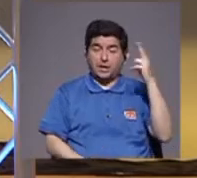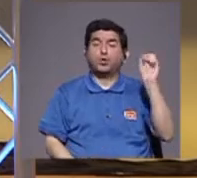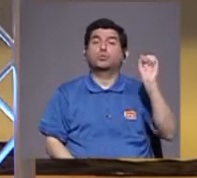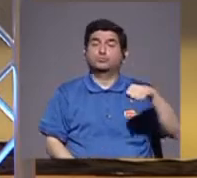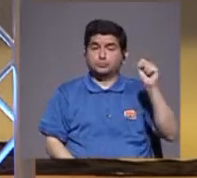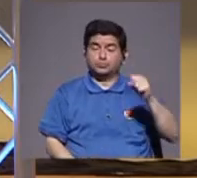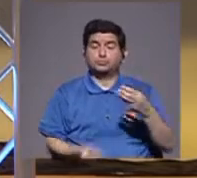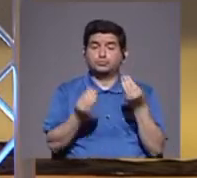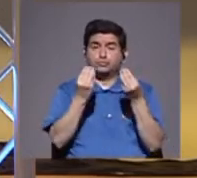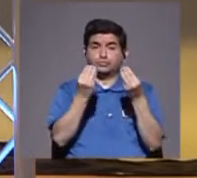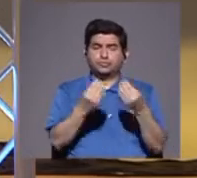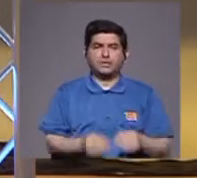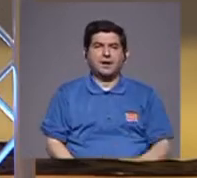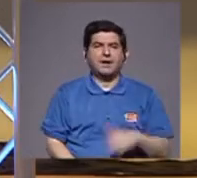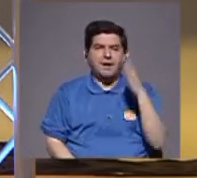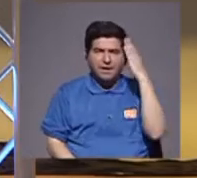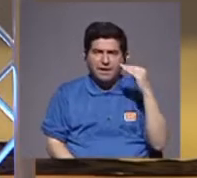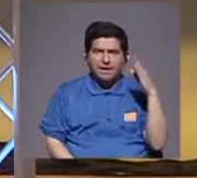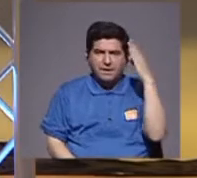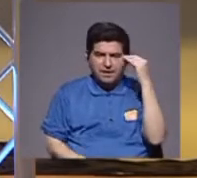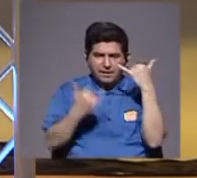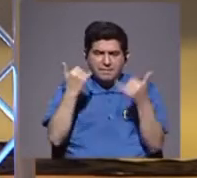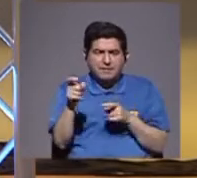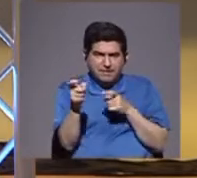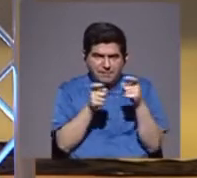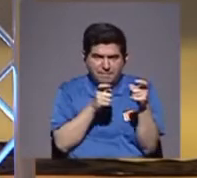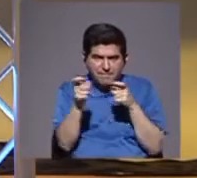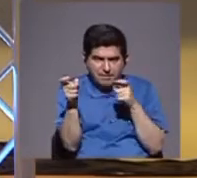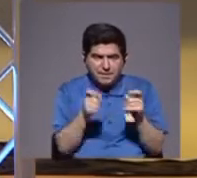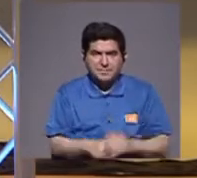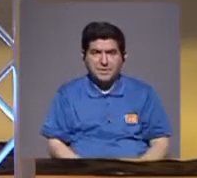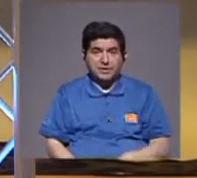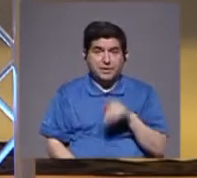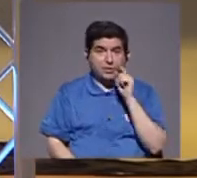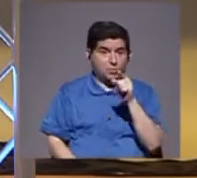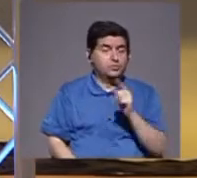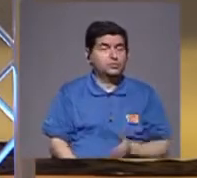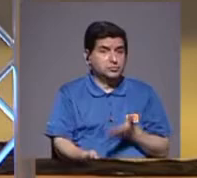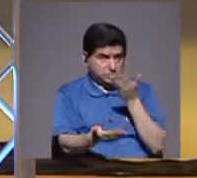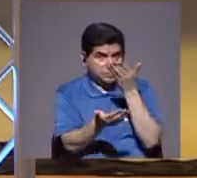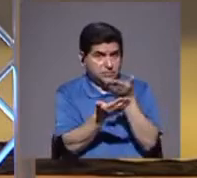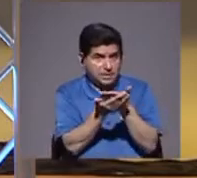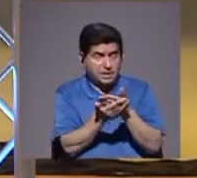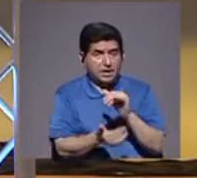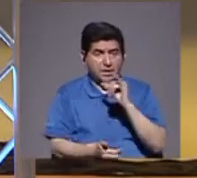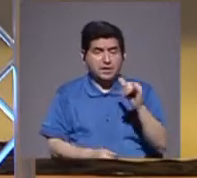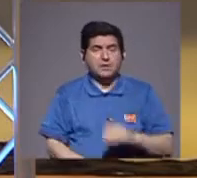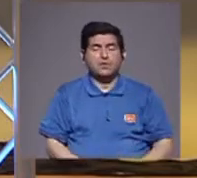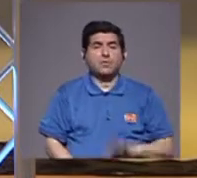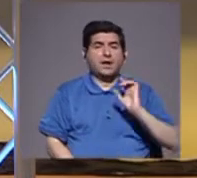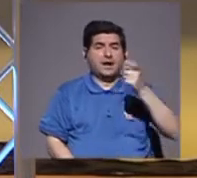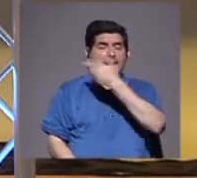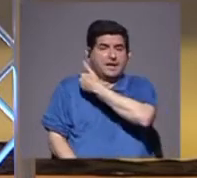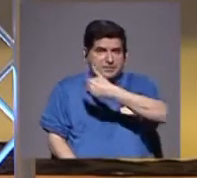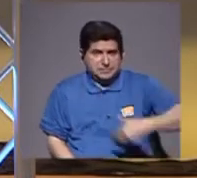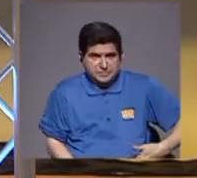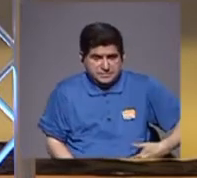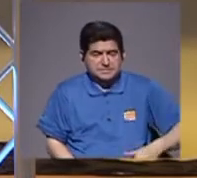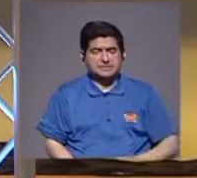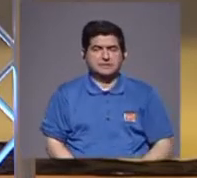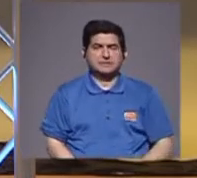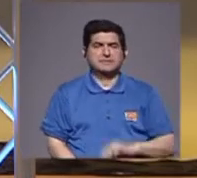entonces lo que sucede, la ya tiene una experiencia en el manejo de lo que usted está planteando, y lo que plantearon los señores expresidentes, y otros